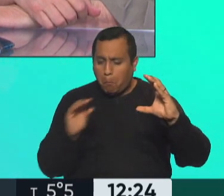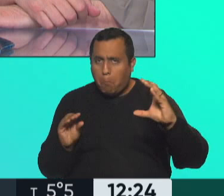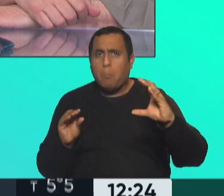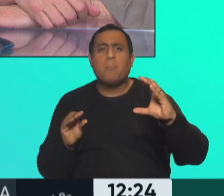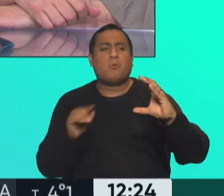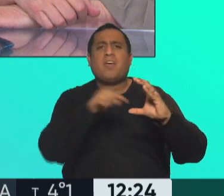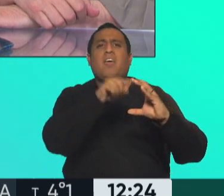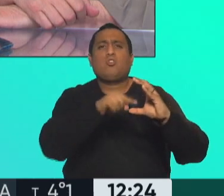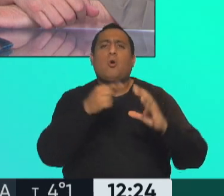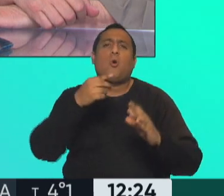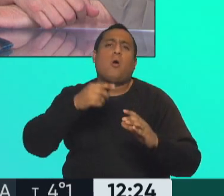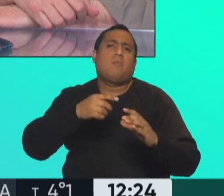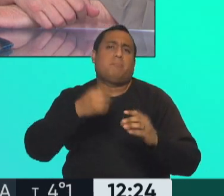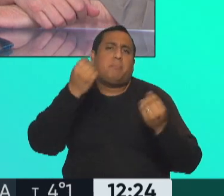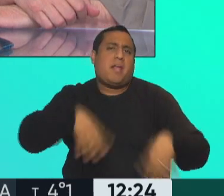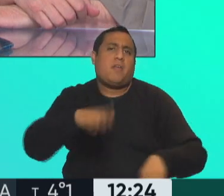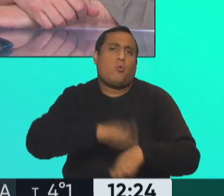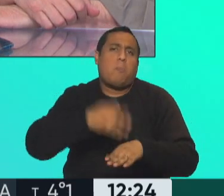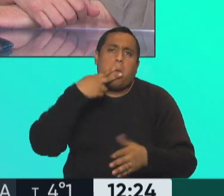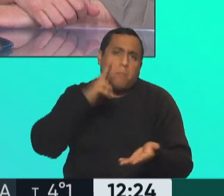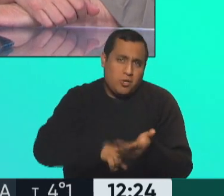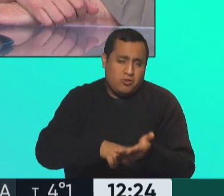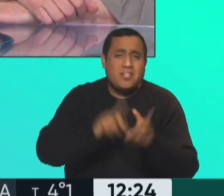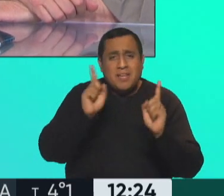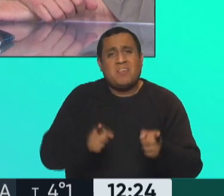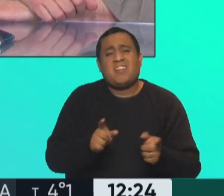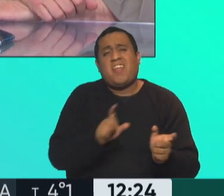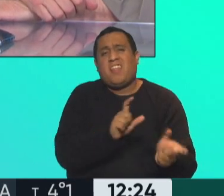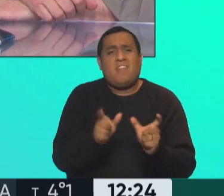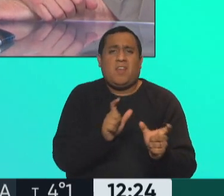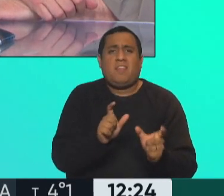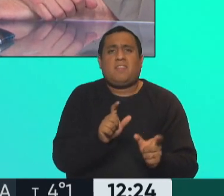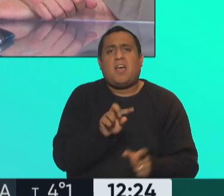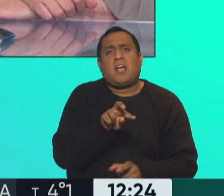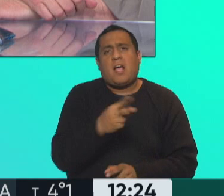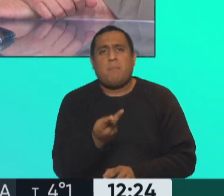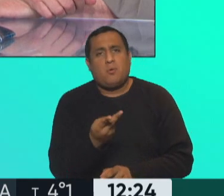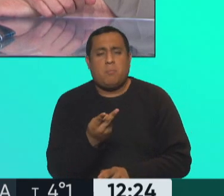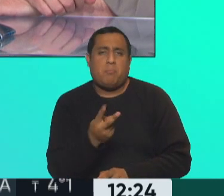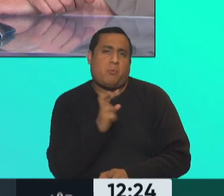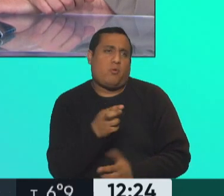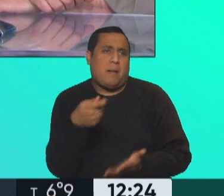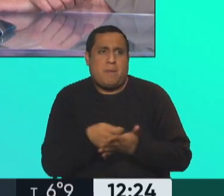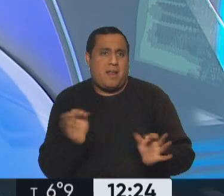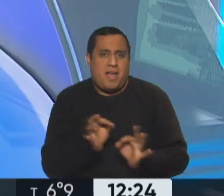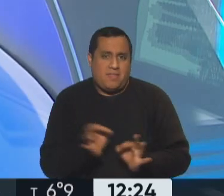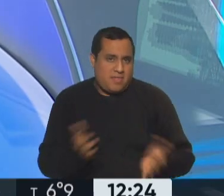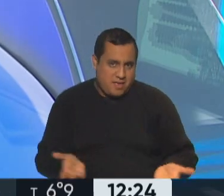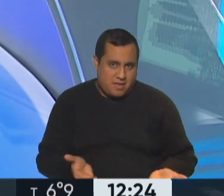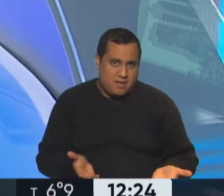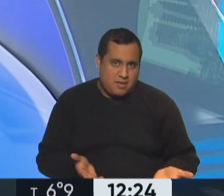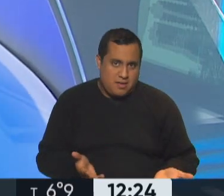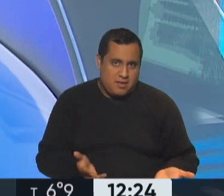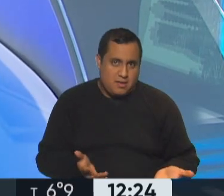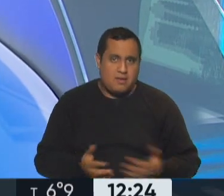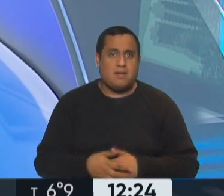las retenciones, y otro tercio la diferencia de cambio por el valor del dólar que no nos pagan. Ah, están pidiendo la devaluación. Están pidiendo